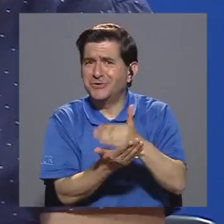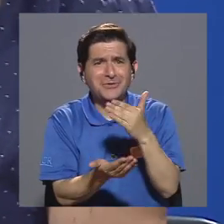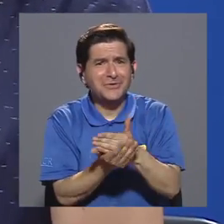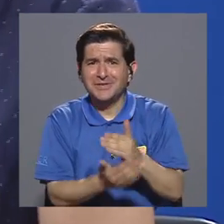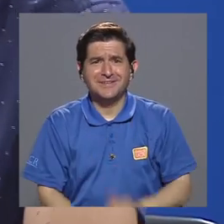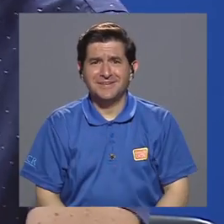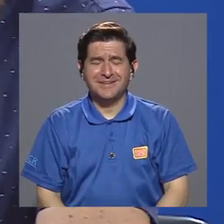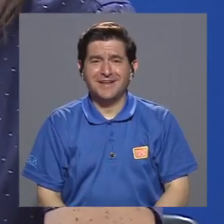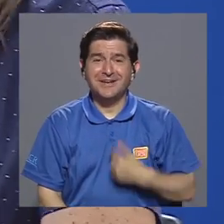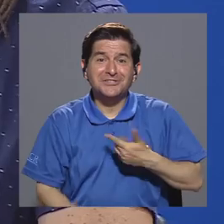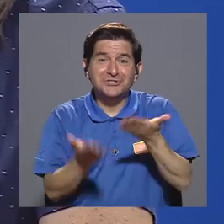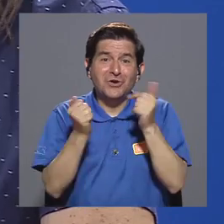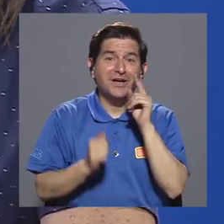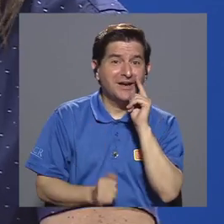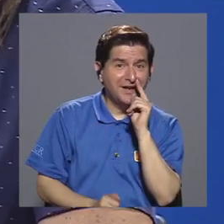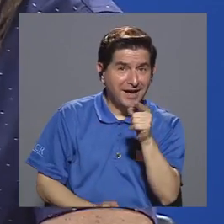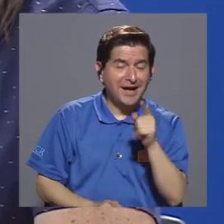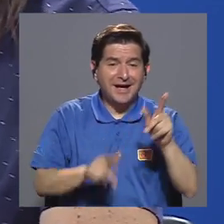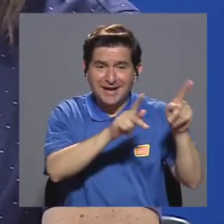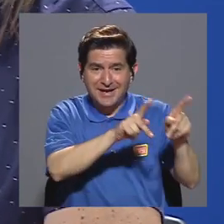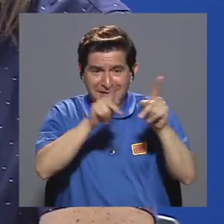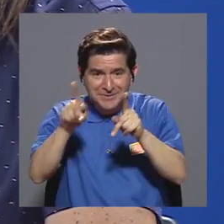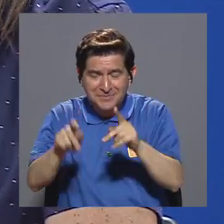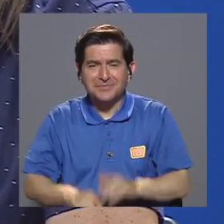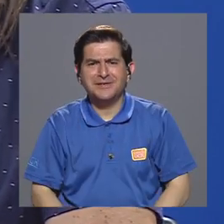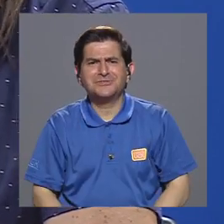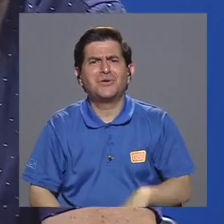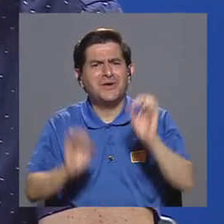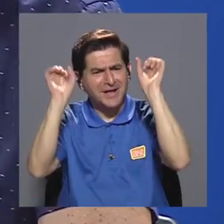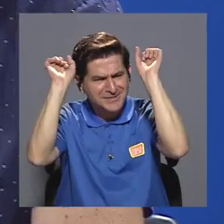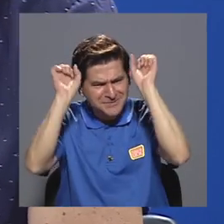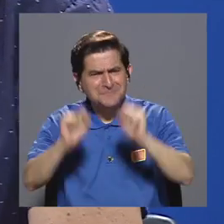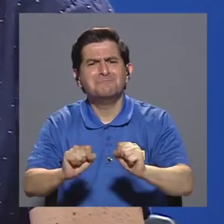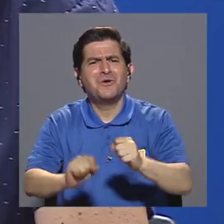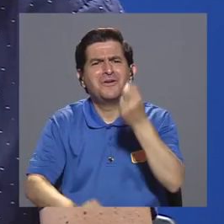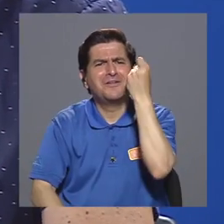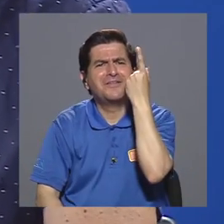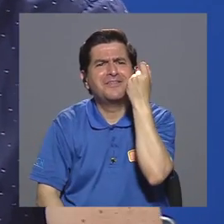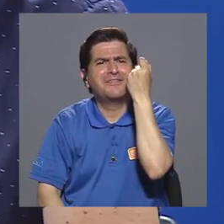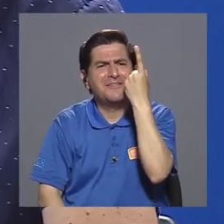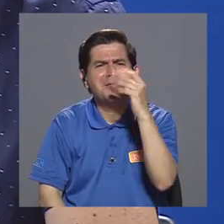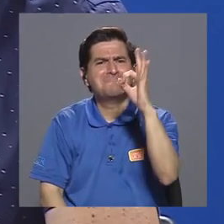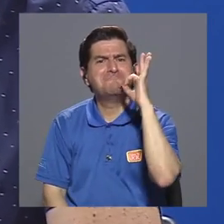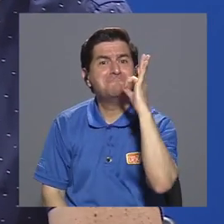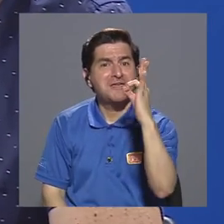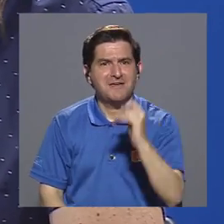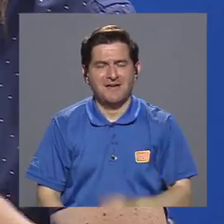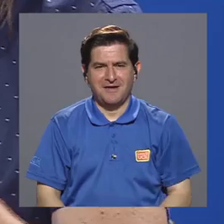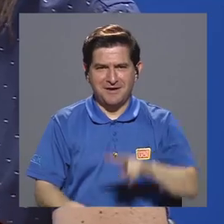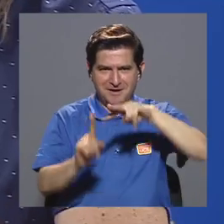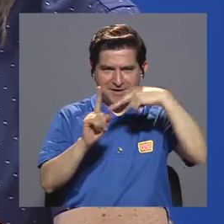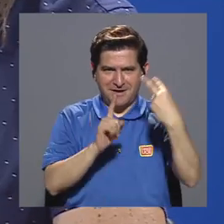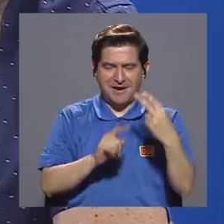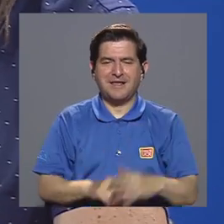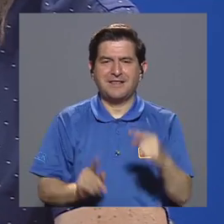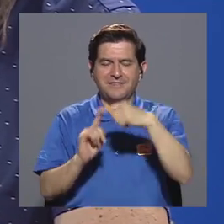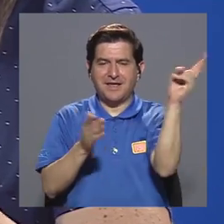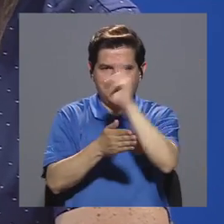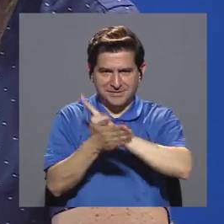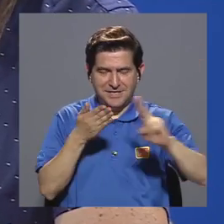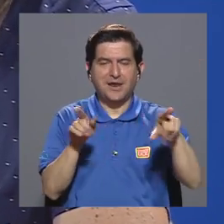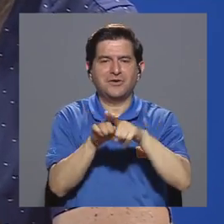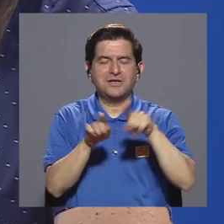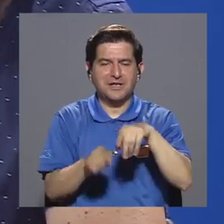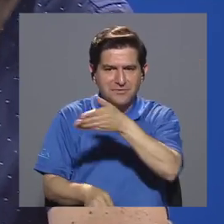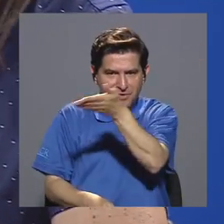interrumpido porque yo precisamente lo que quería era que el público lograra entender bastante bien desde el punto de vista de la academia